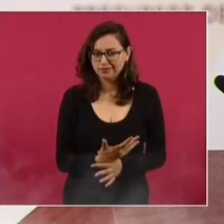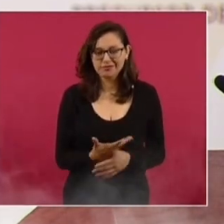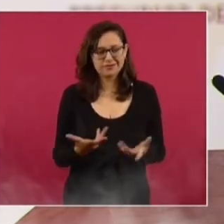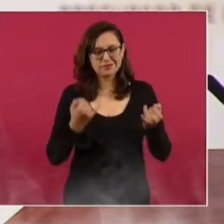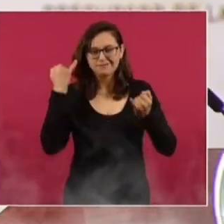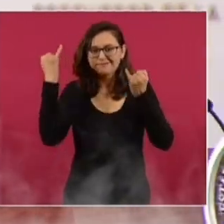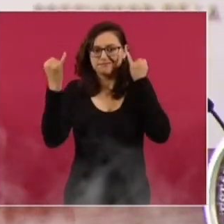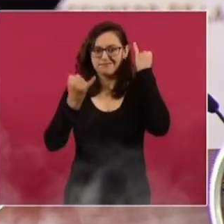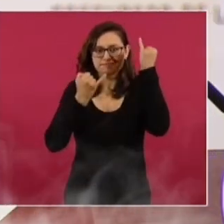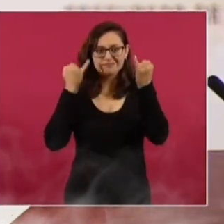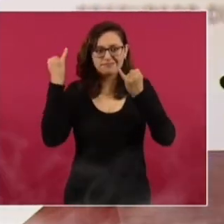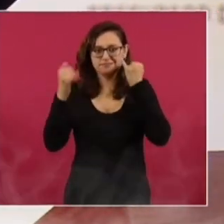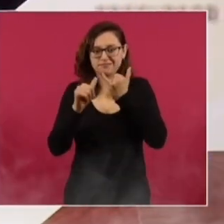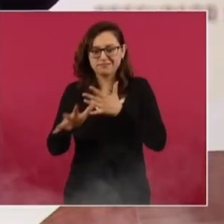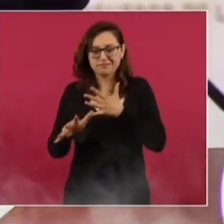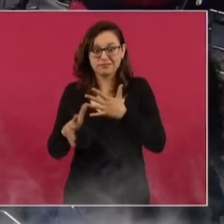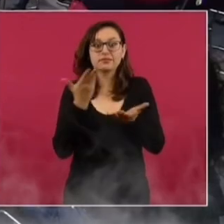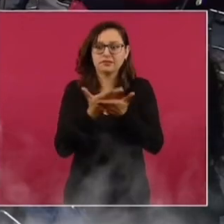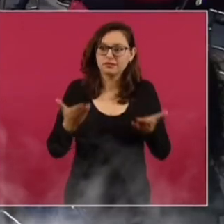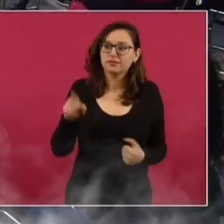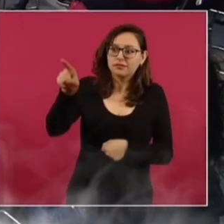Todo eso sucedió. Entonces, por eso lo de Petro.